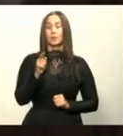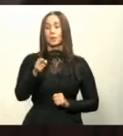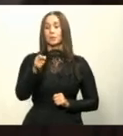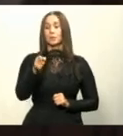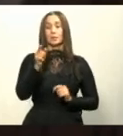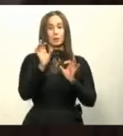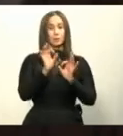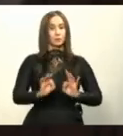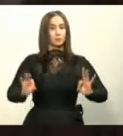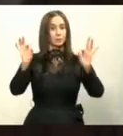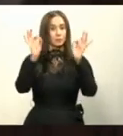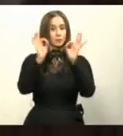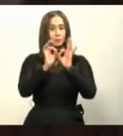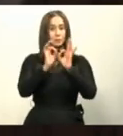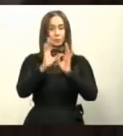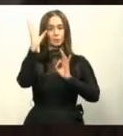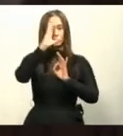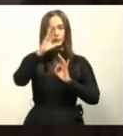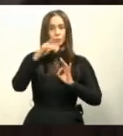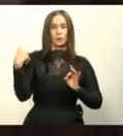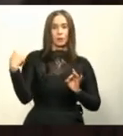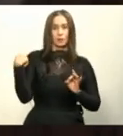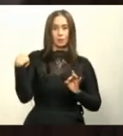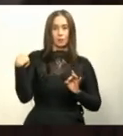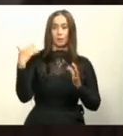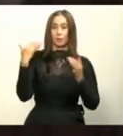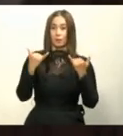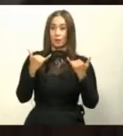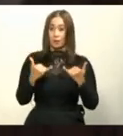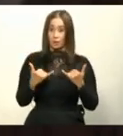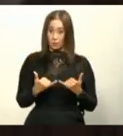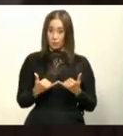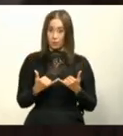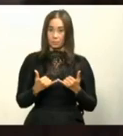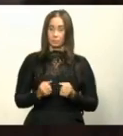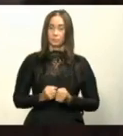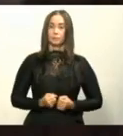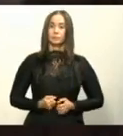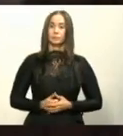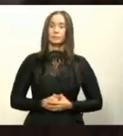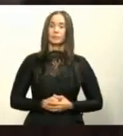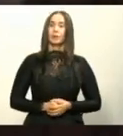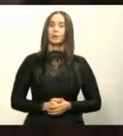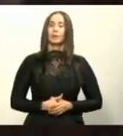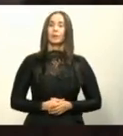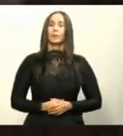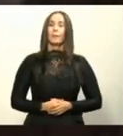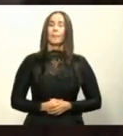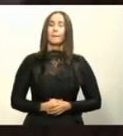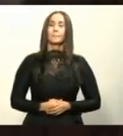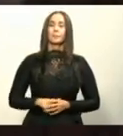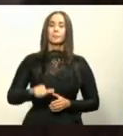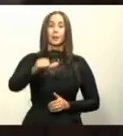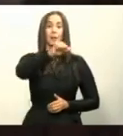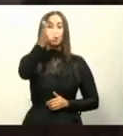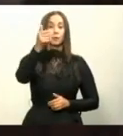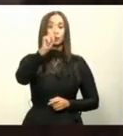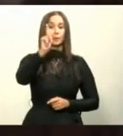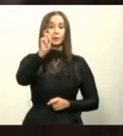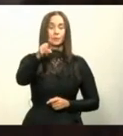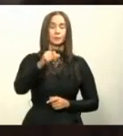prioridad del actual gobierno es conseguir las vacunas actualmente. Esa la prioridad A1 de nuestro gobierno. En relación con